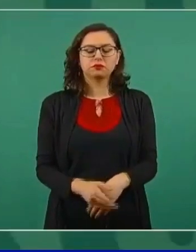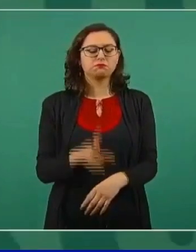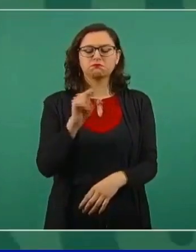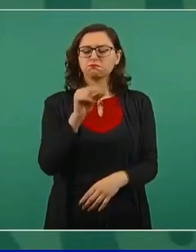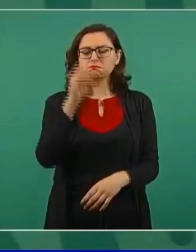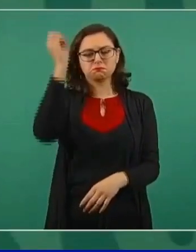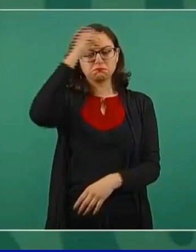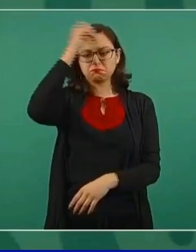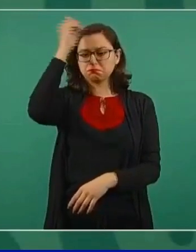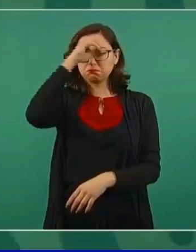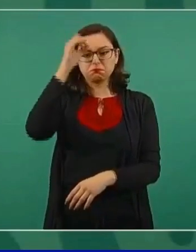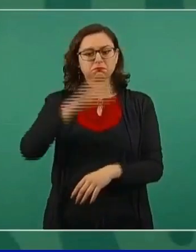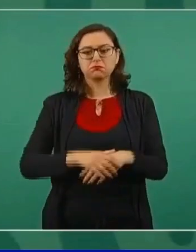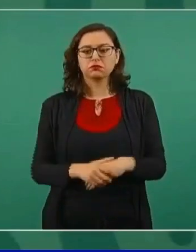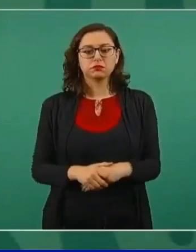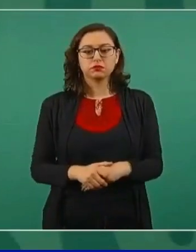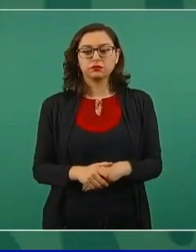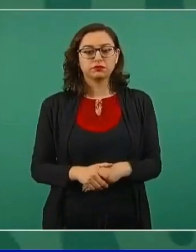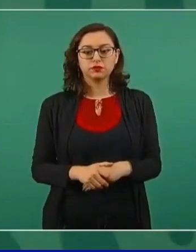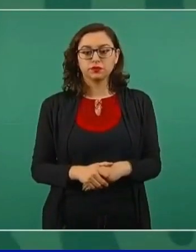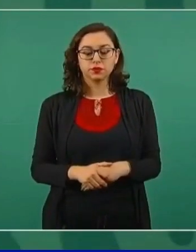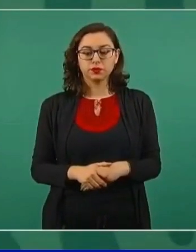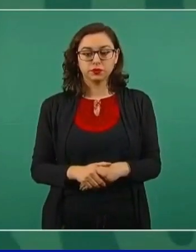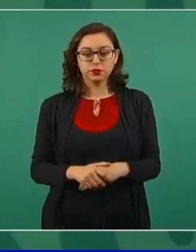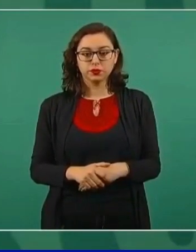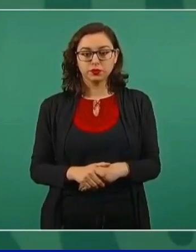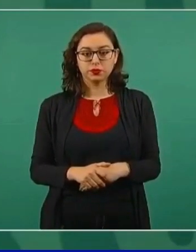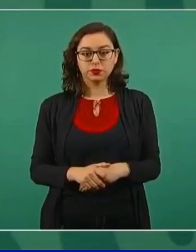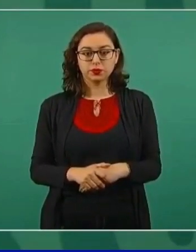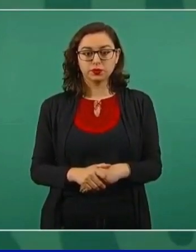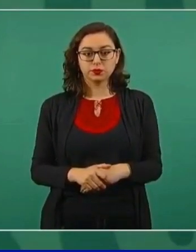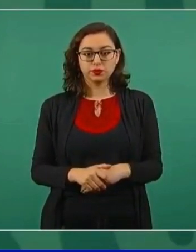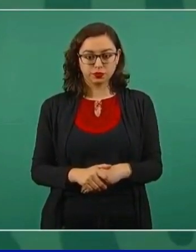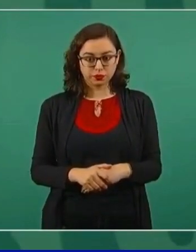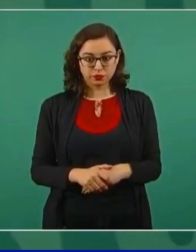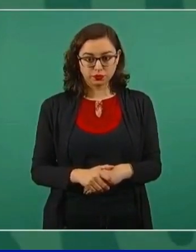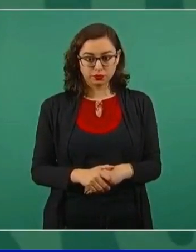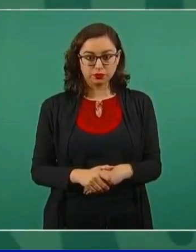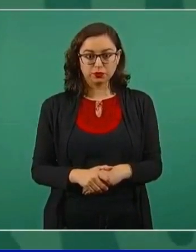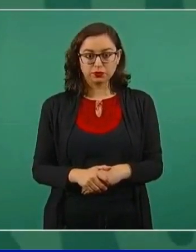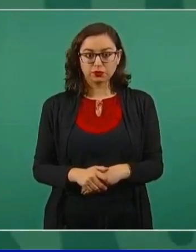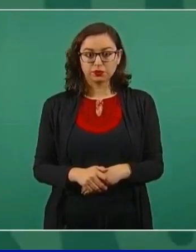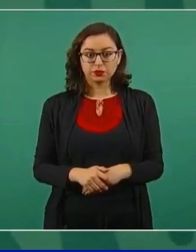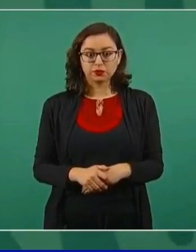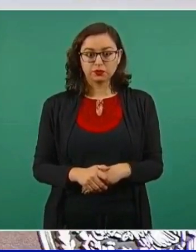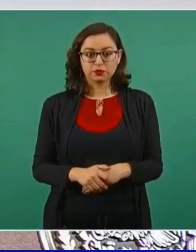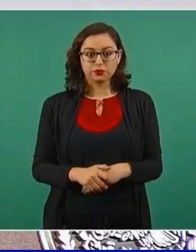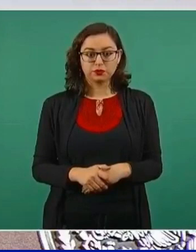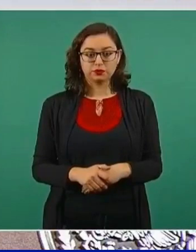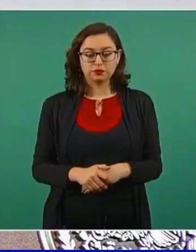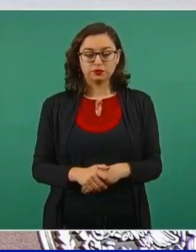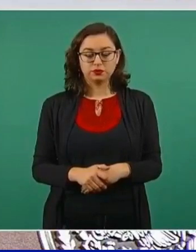mucha confianza,